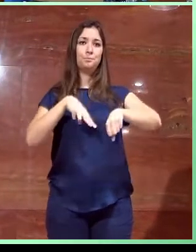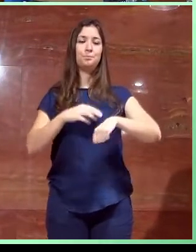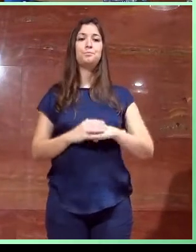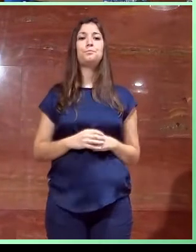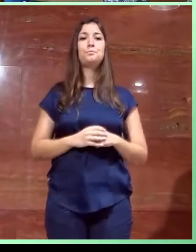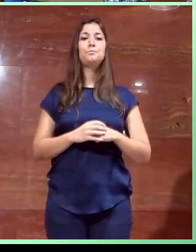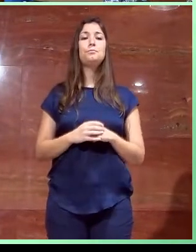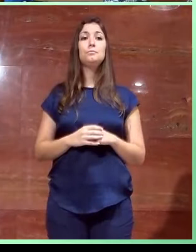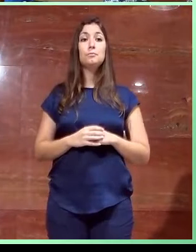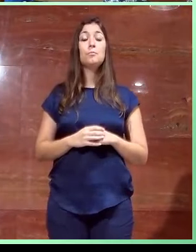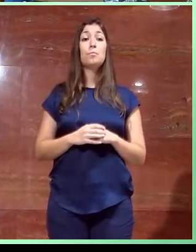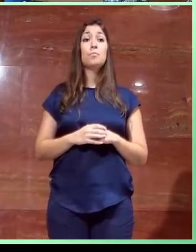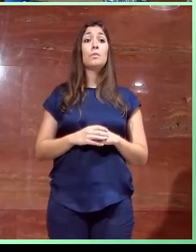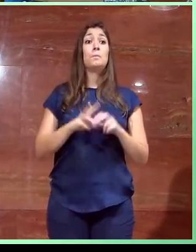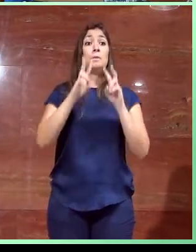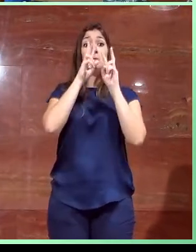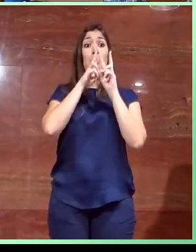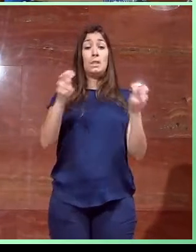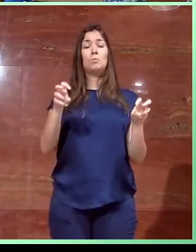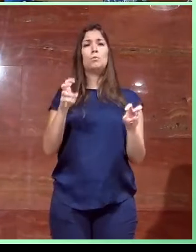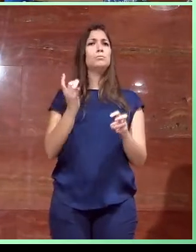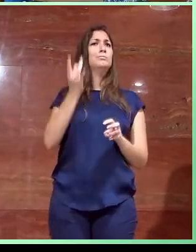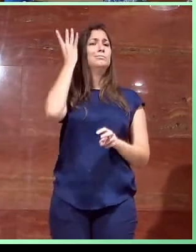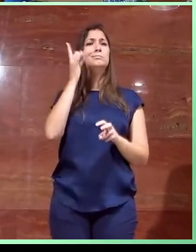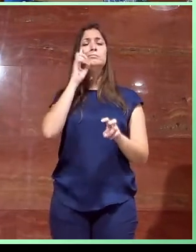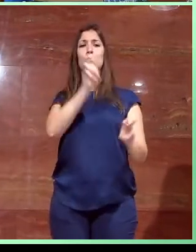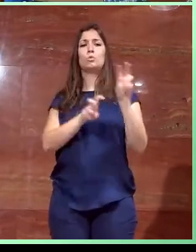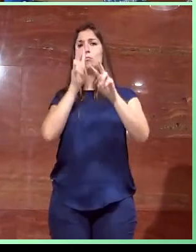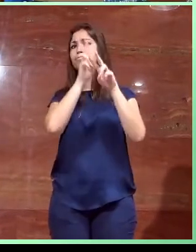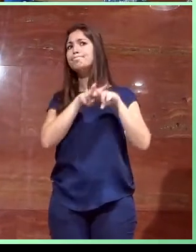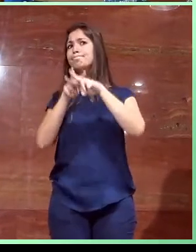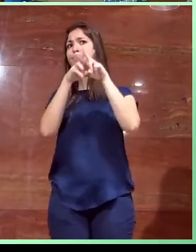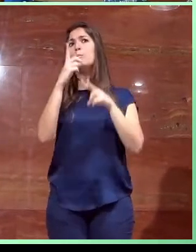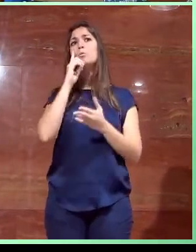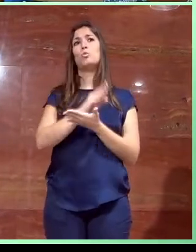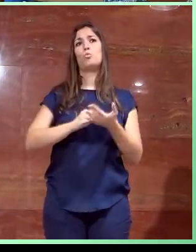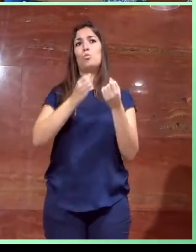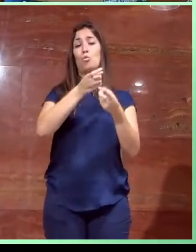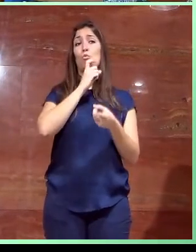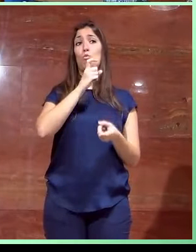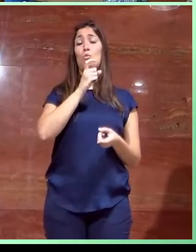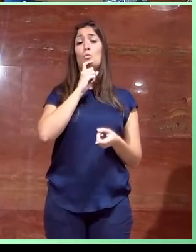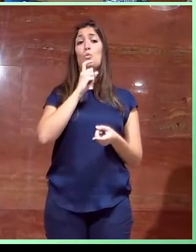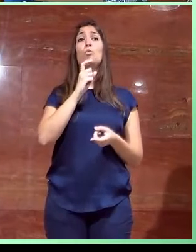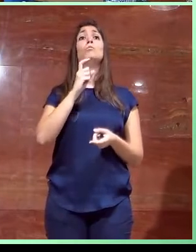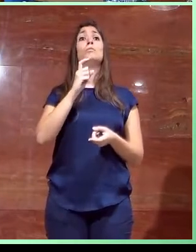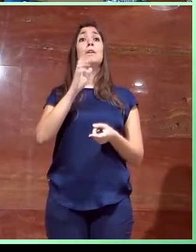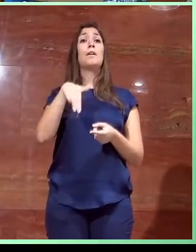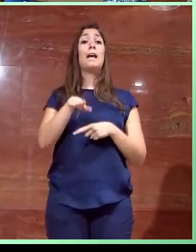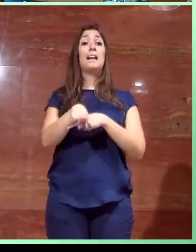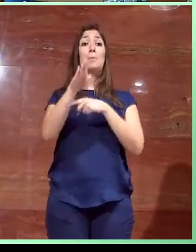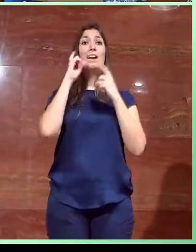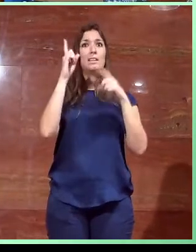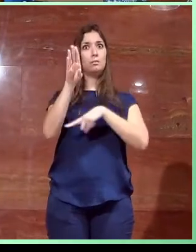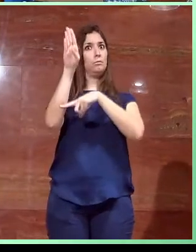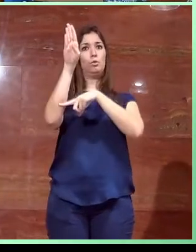En una primera opción, intentando buscar una solución que nos diese unas rampas con la menor